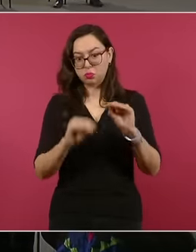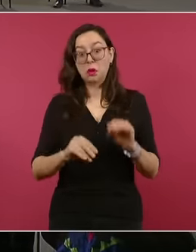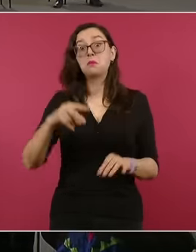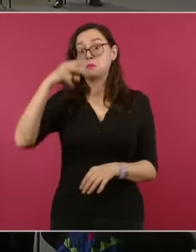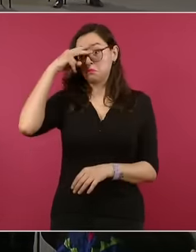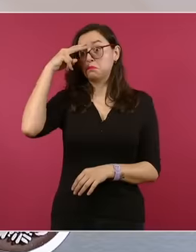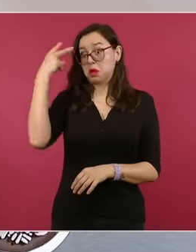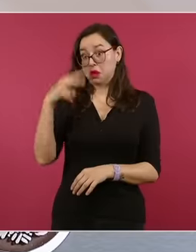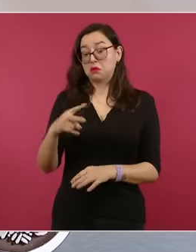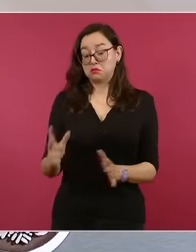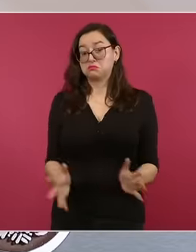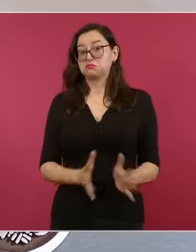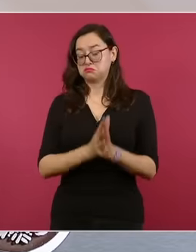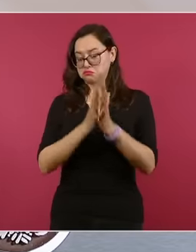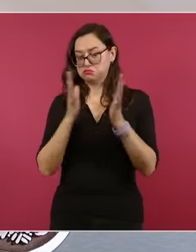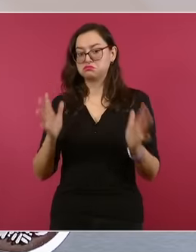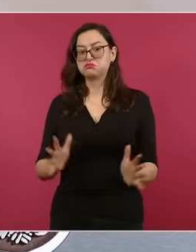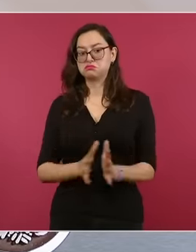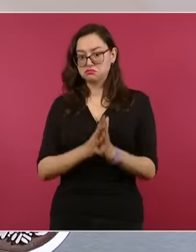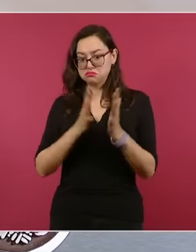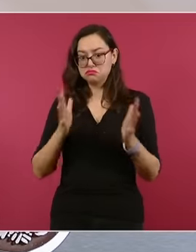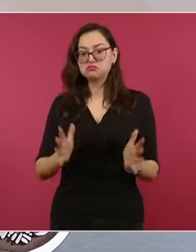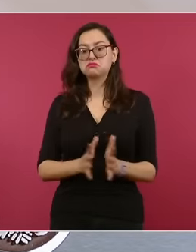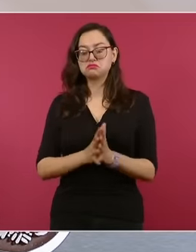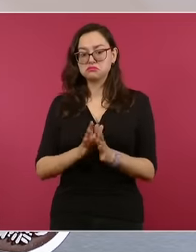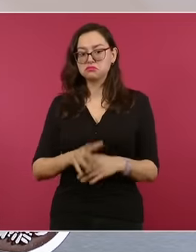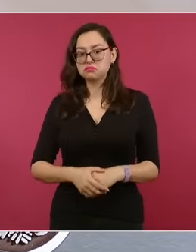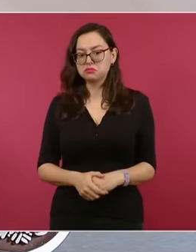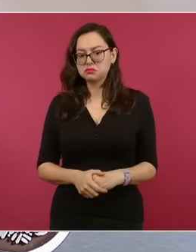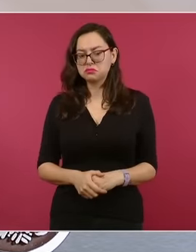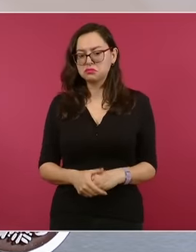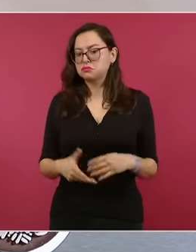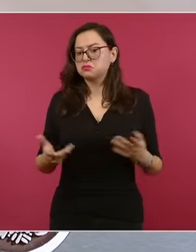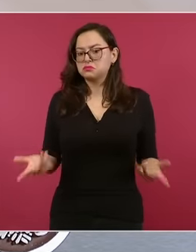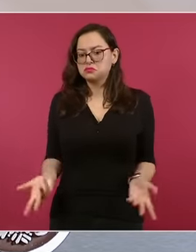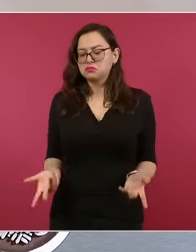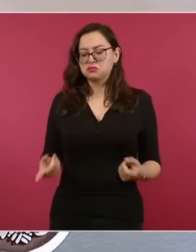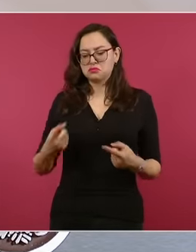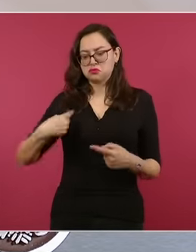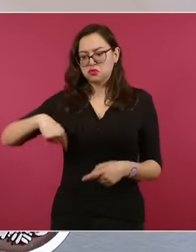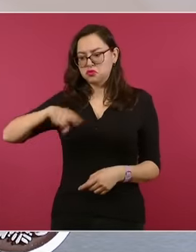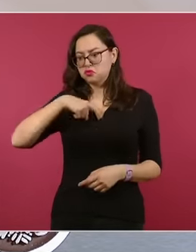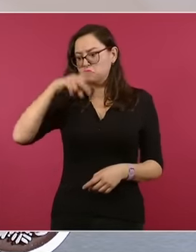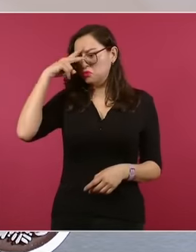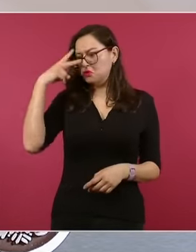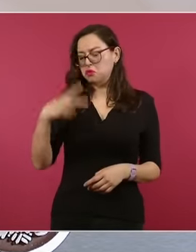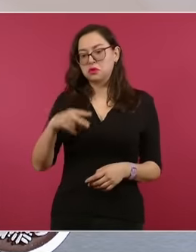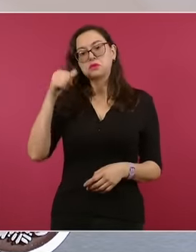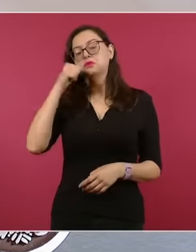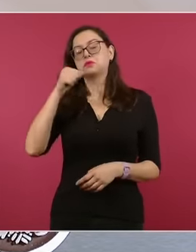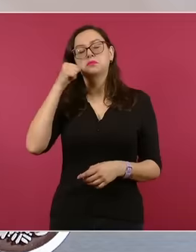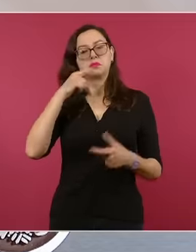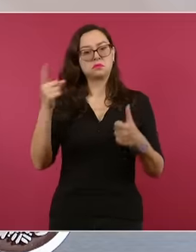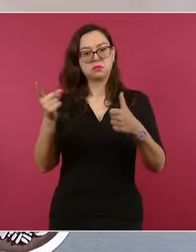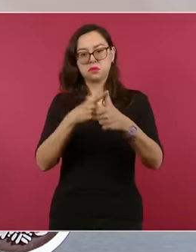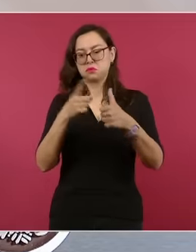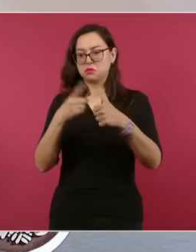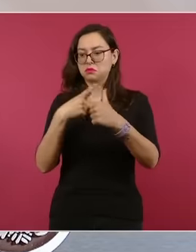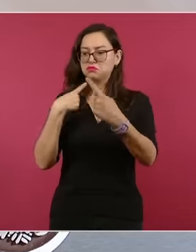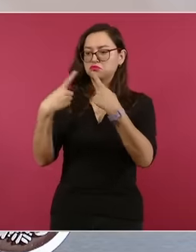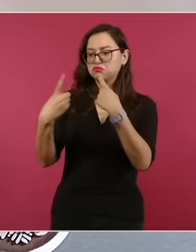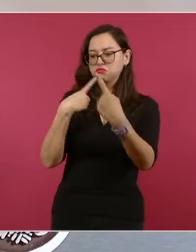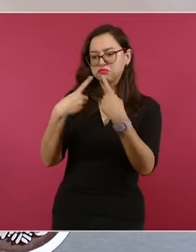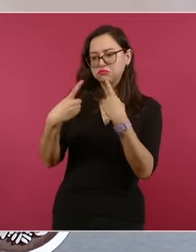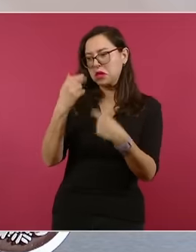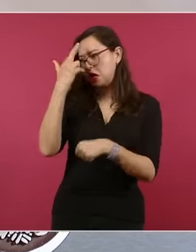presentación. Y realmente las herramientas de México siempre son la razón, la ley y esa es la ruta de nuestros pasos, la